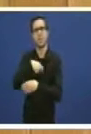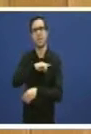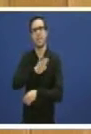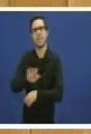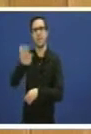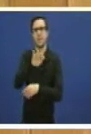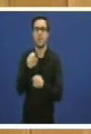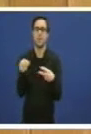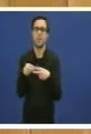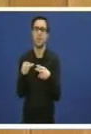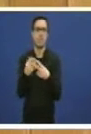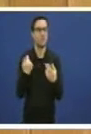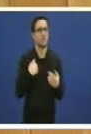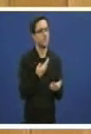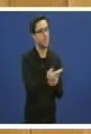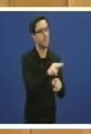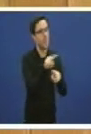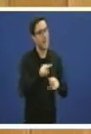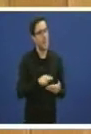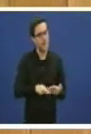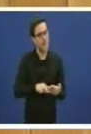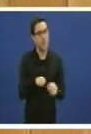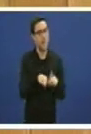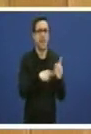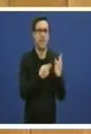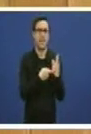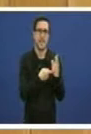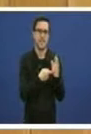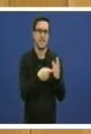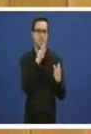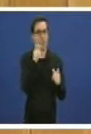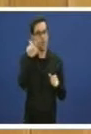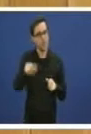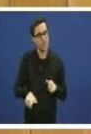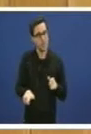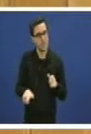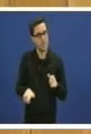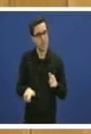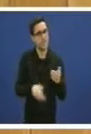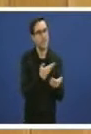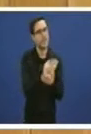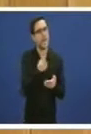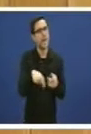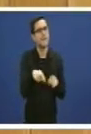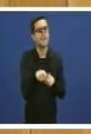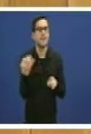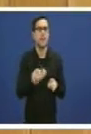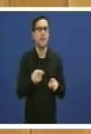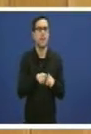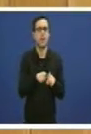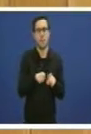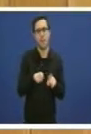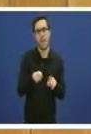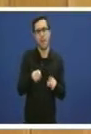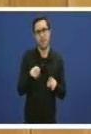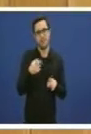dúas normas porque o criterio para o reconhecemento é que a persoa solicitante sea de nacionalidade española e con residencia en